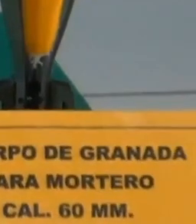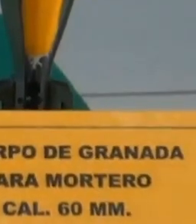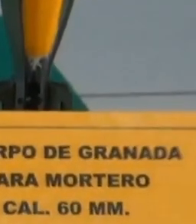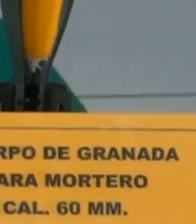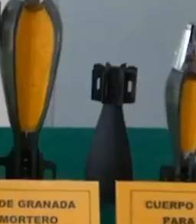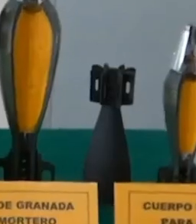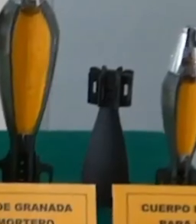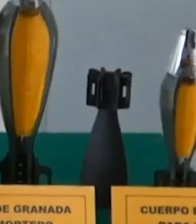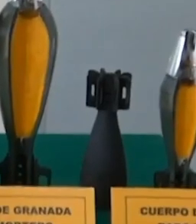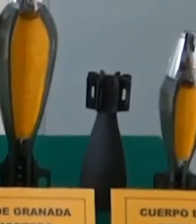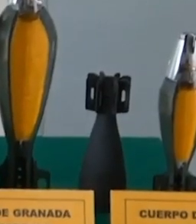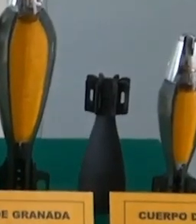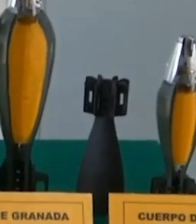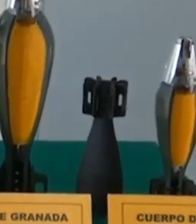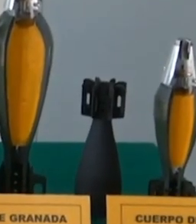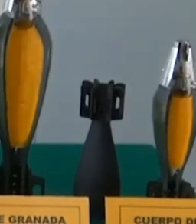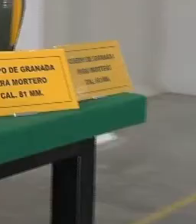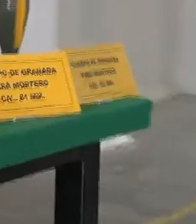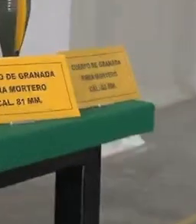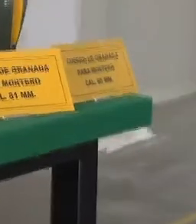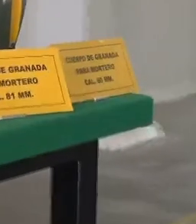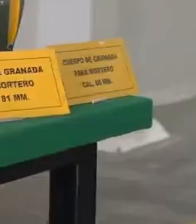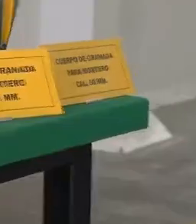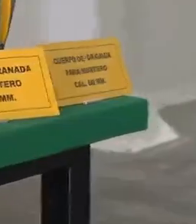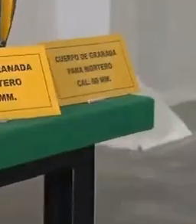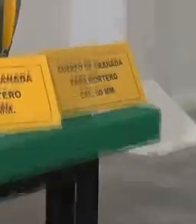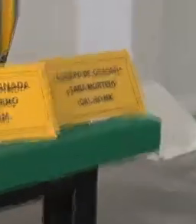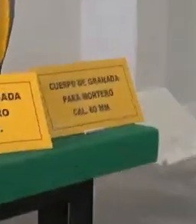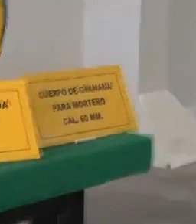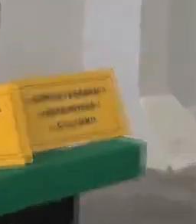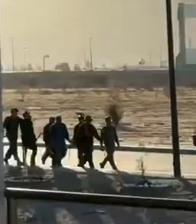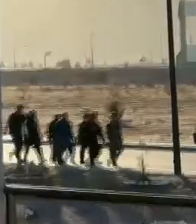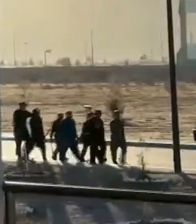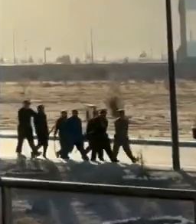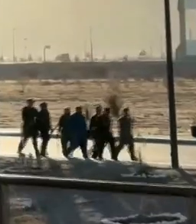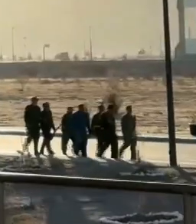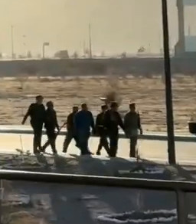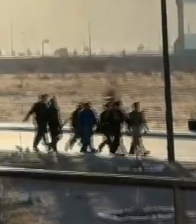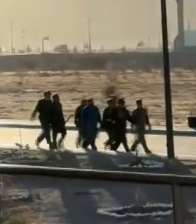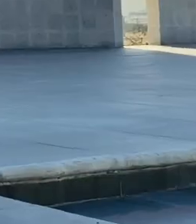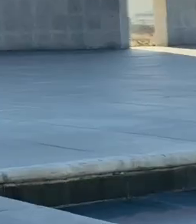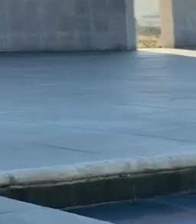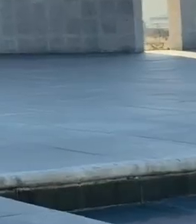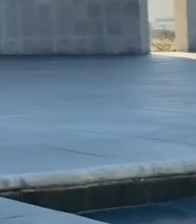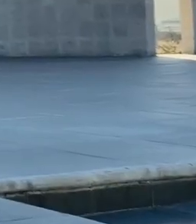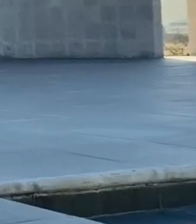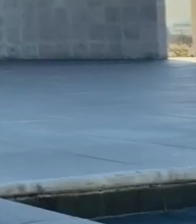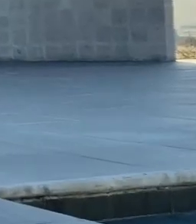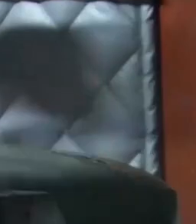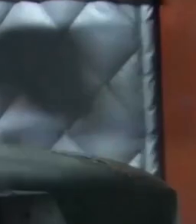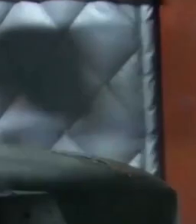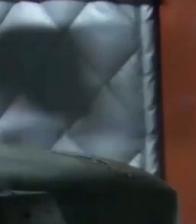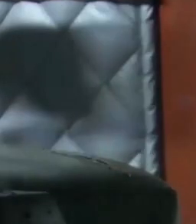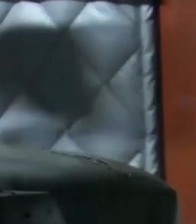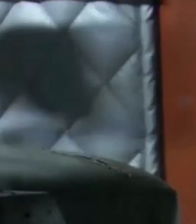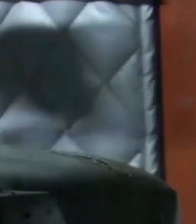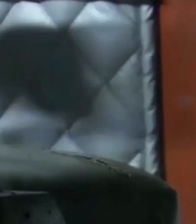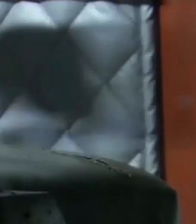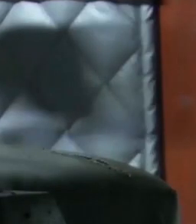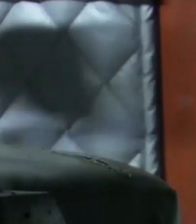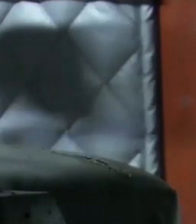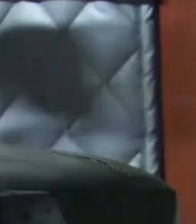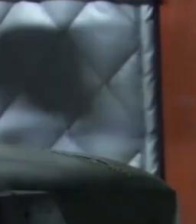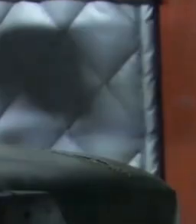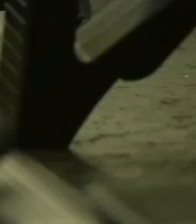81, 105 y 120 milímetros. La capacidad instalada en este conjunto de fábricas